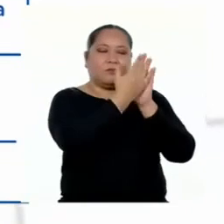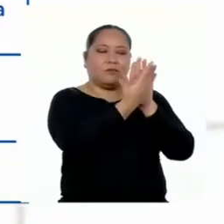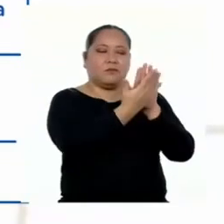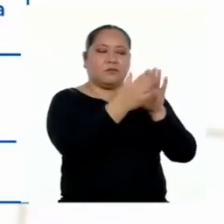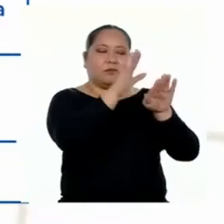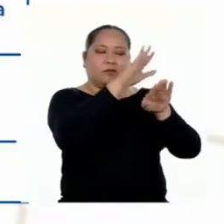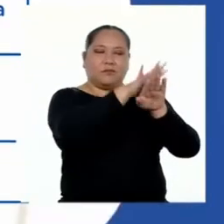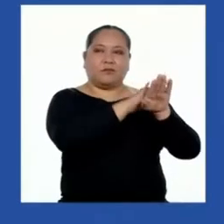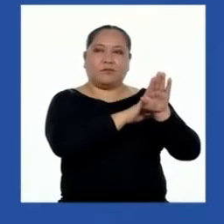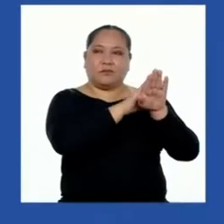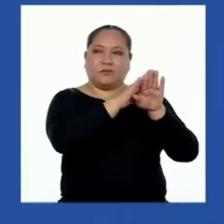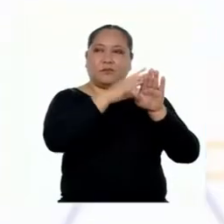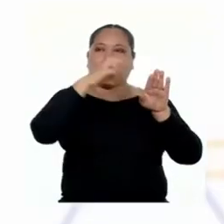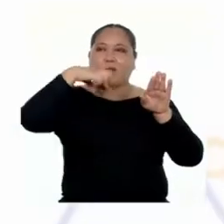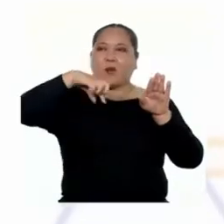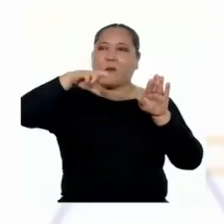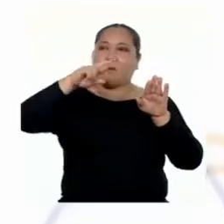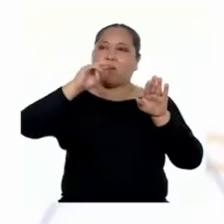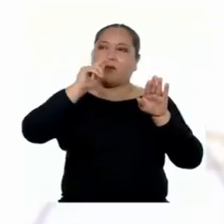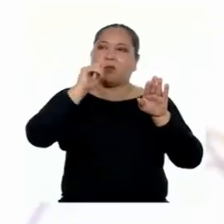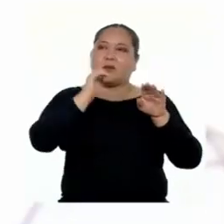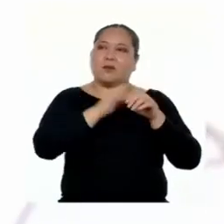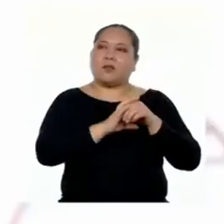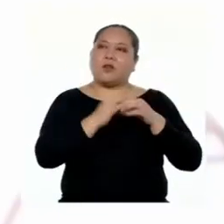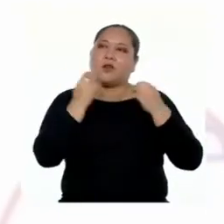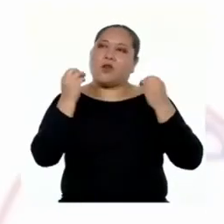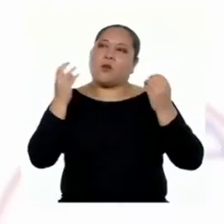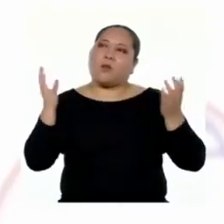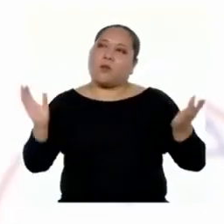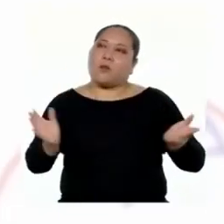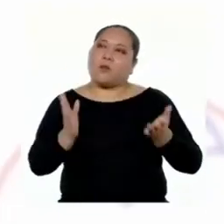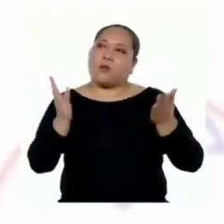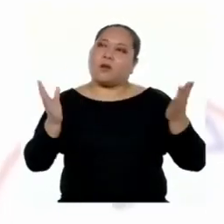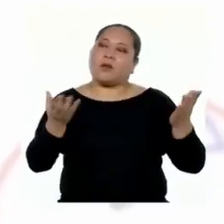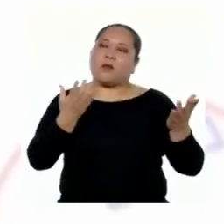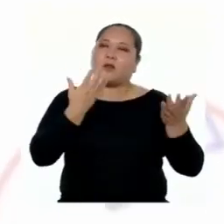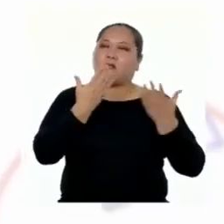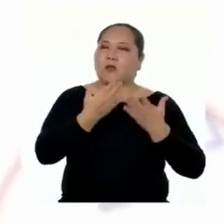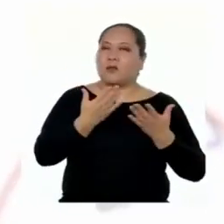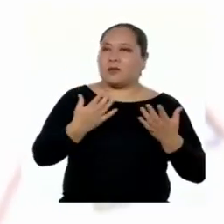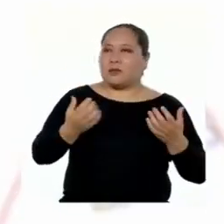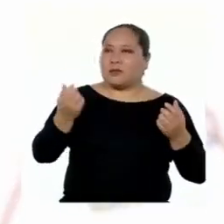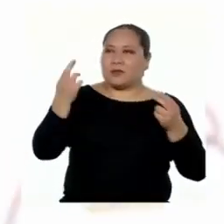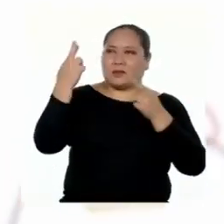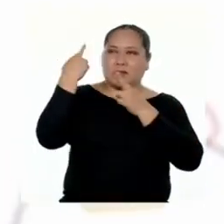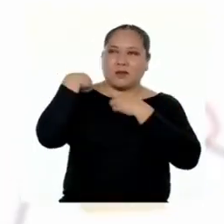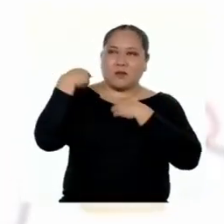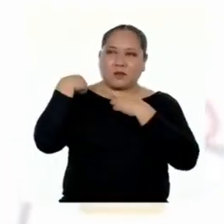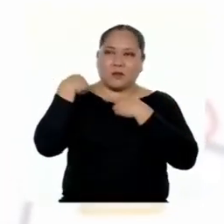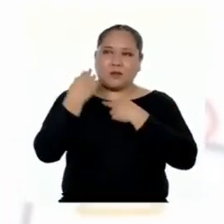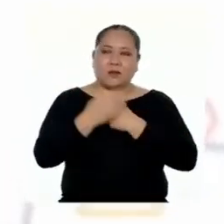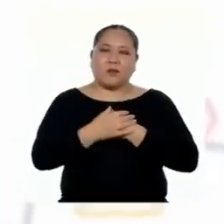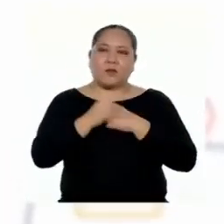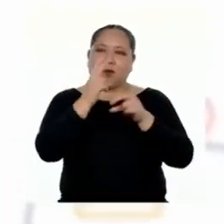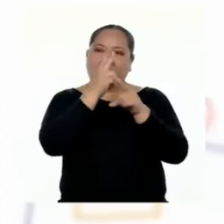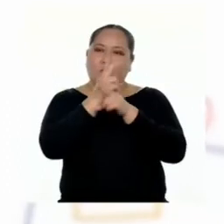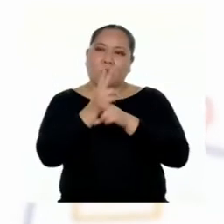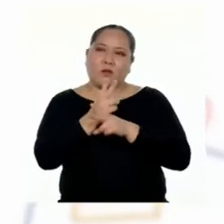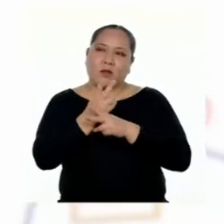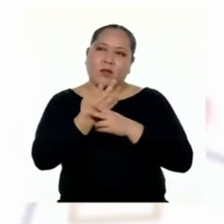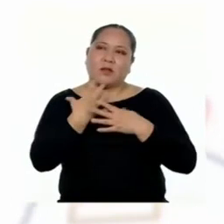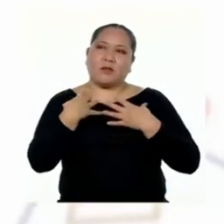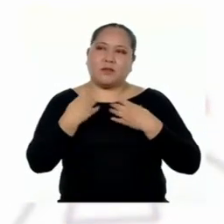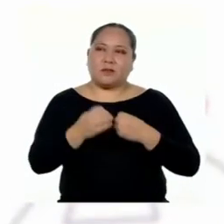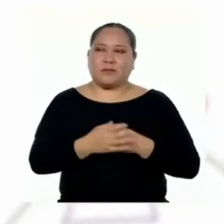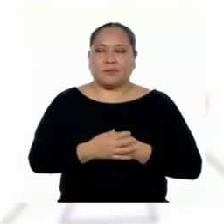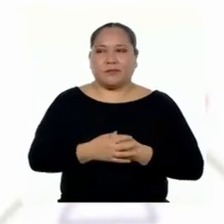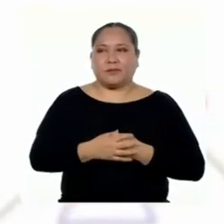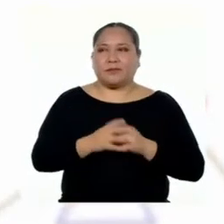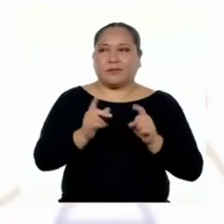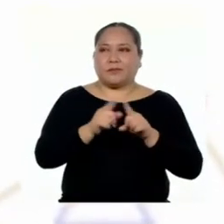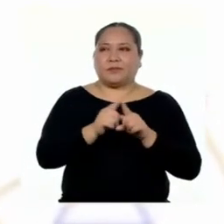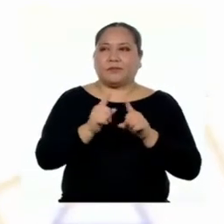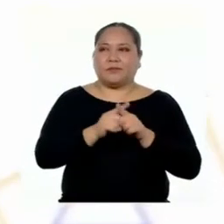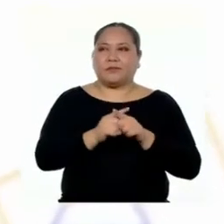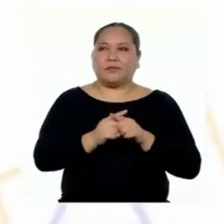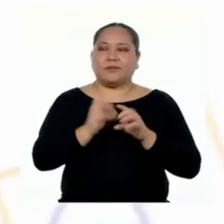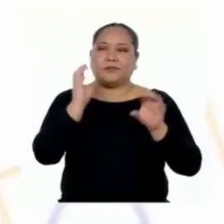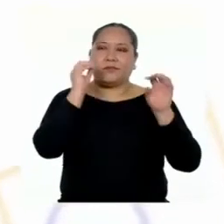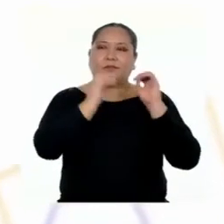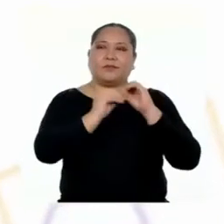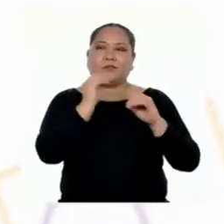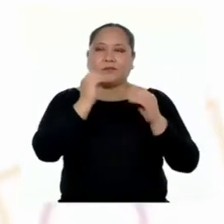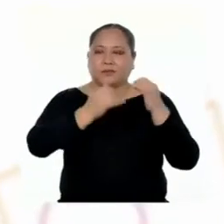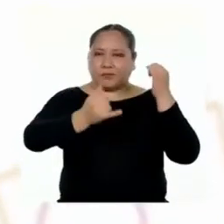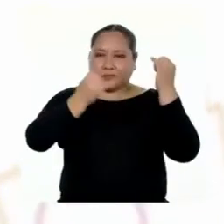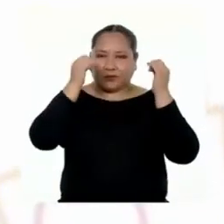título algo así como... ¿Cómo promover acciones responsables para cuidar nuestra salud? Y también voy a colocar